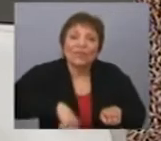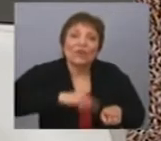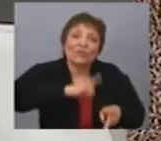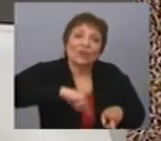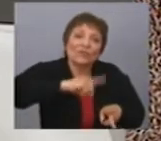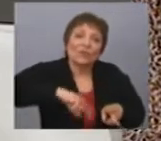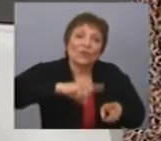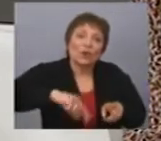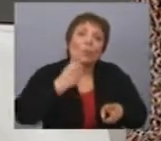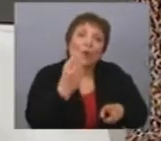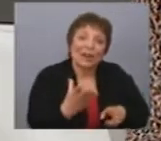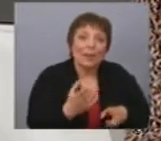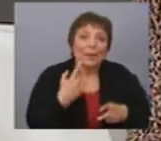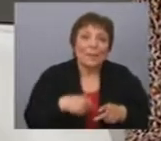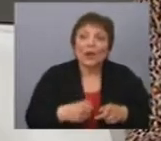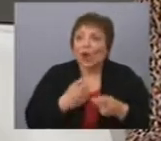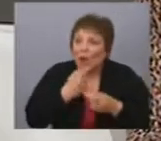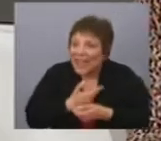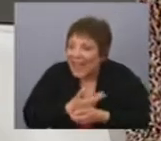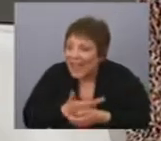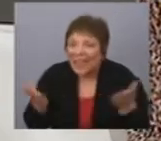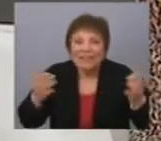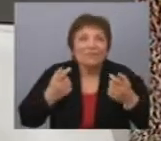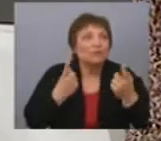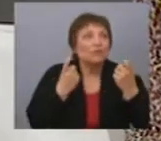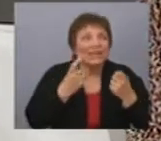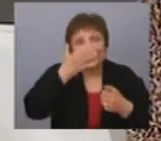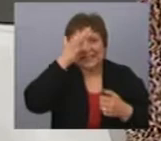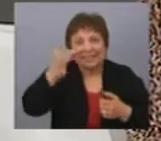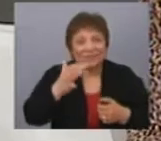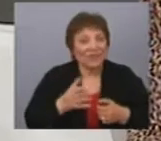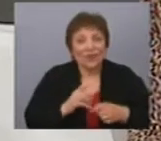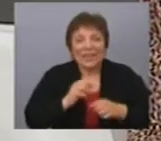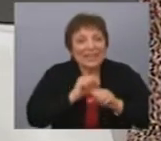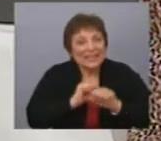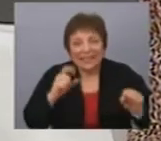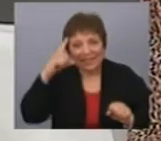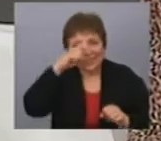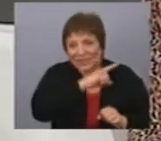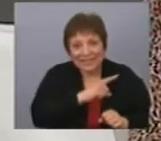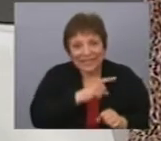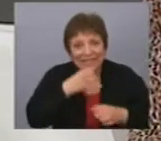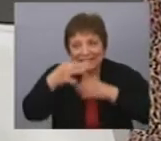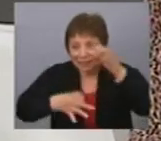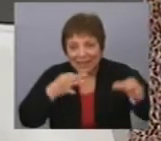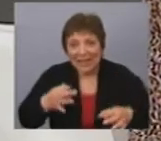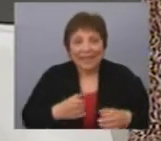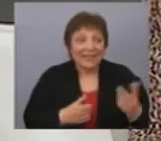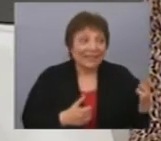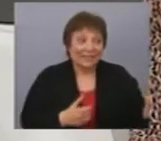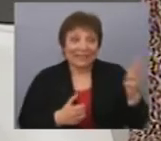una formación fuerte en divulgación científica. Entonces conformar un equipo interdisciplinario con ellos tres